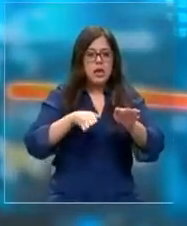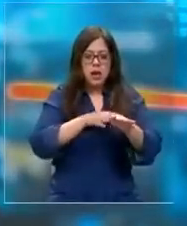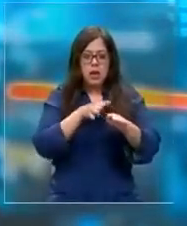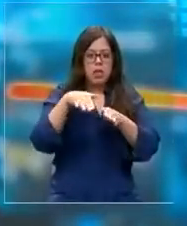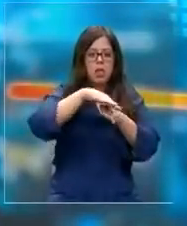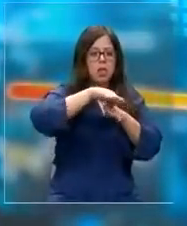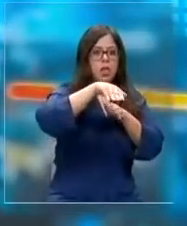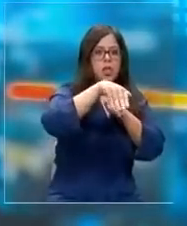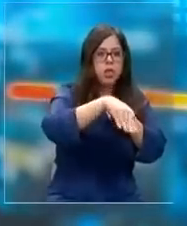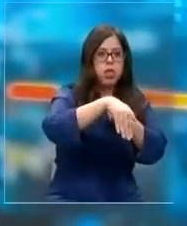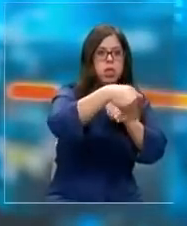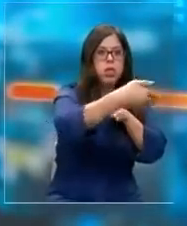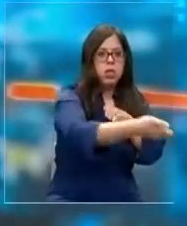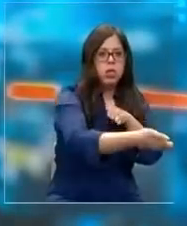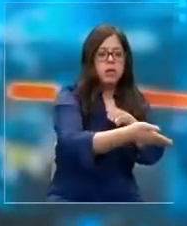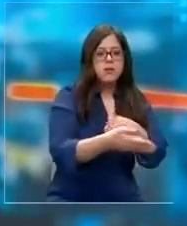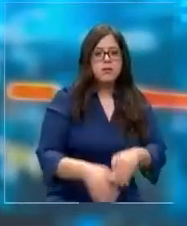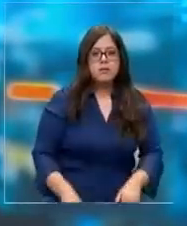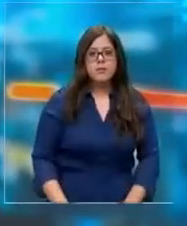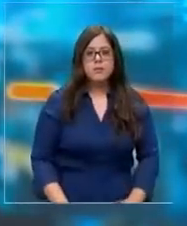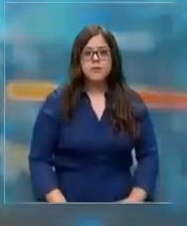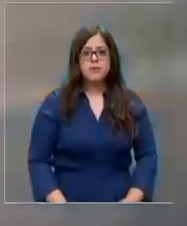quedó detenido en la otra vereda.